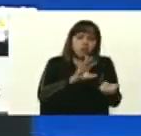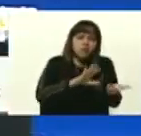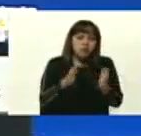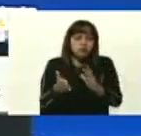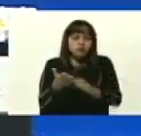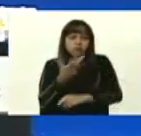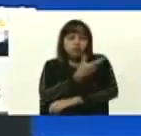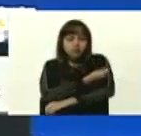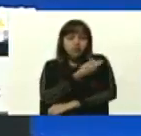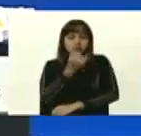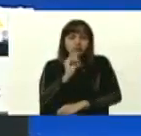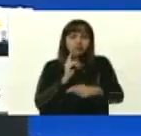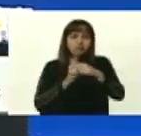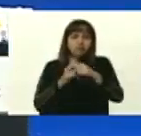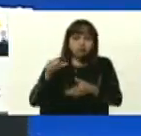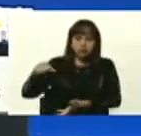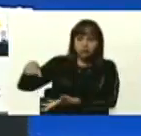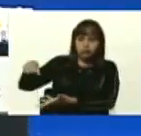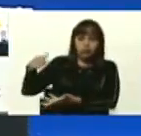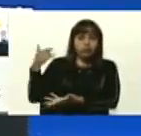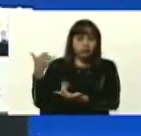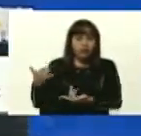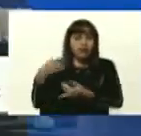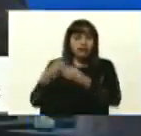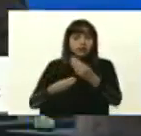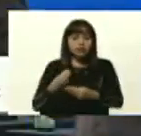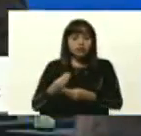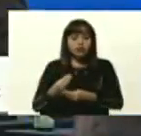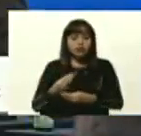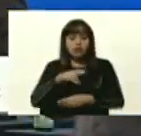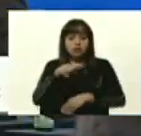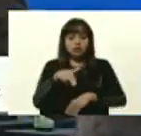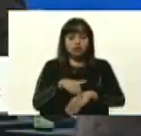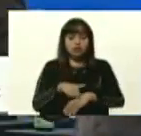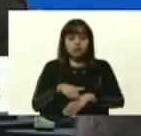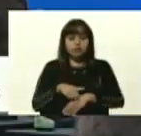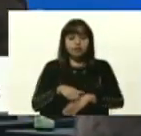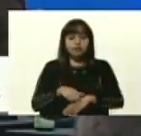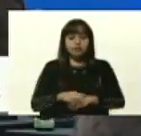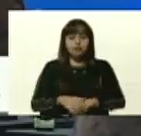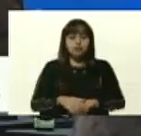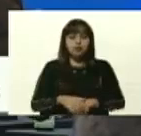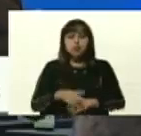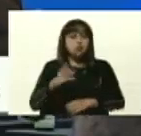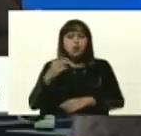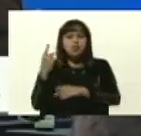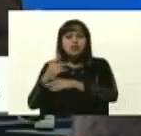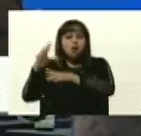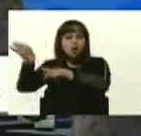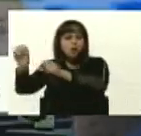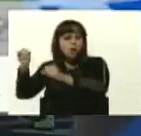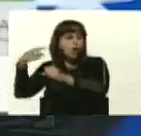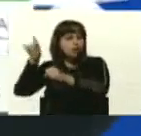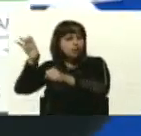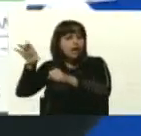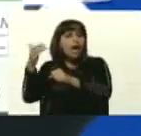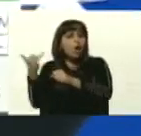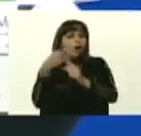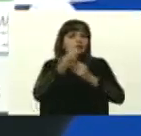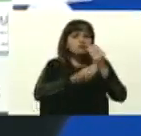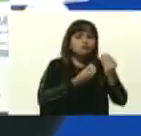la vacuna le hizo efecto. Aquí está, mire, ya producción nacional, muy pronto no tendremos que importar un solo kit de esto, Alvarado,